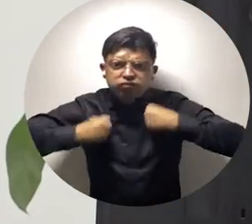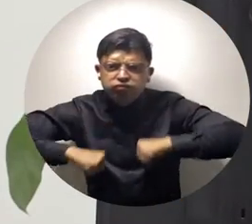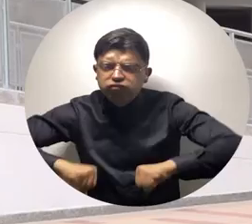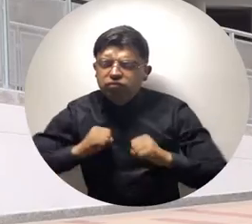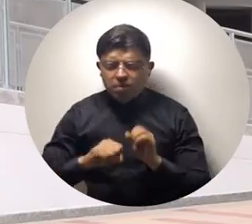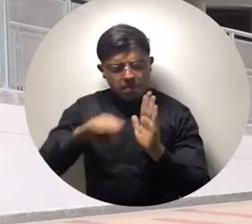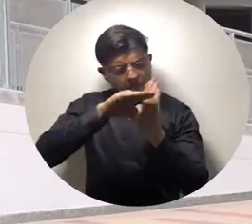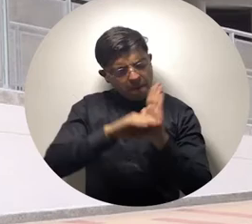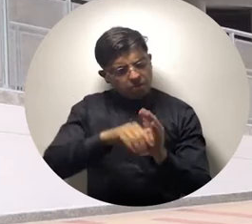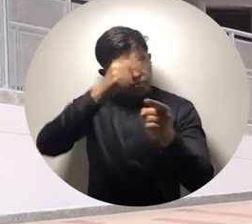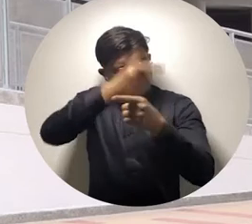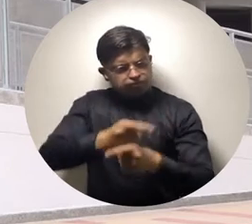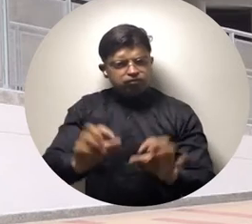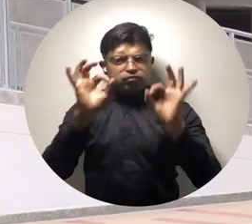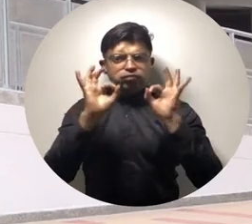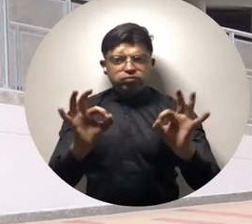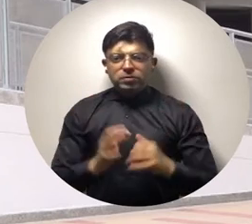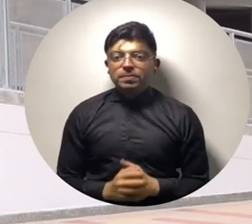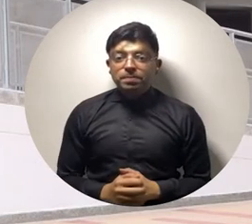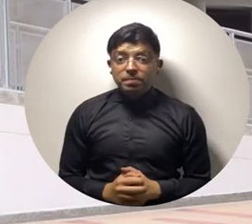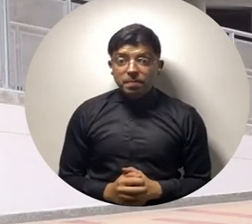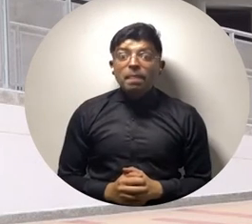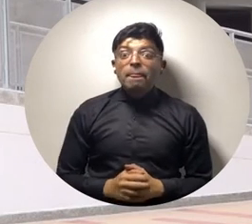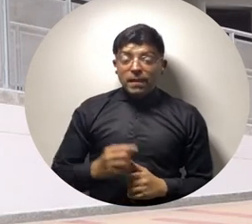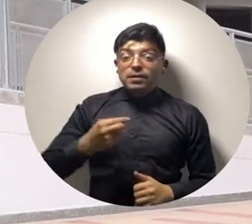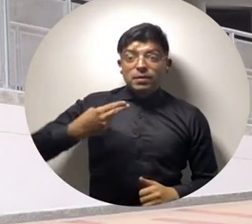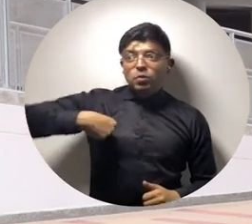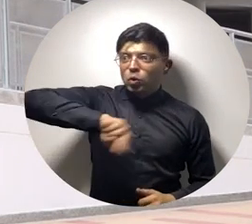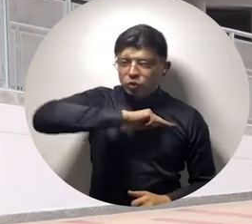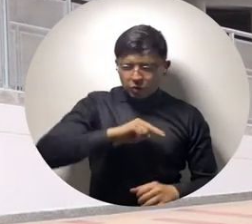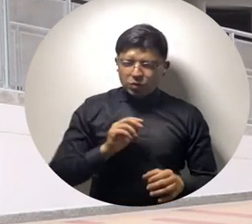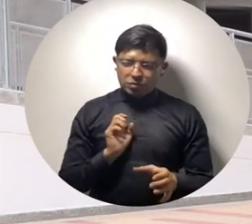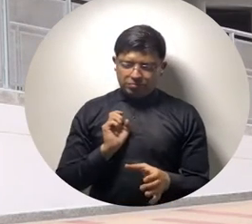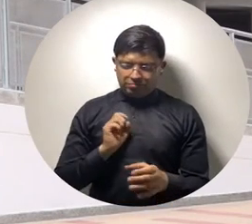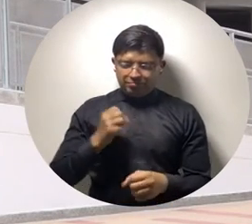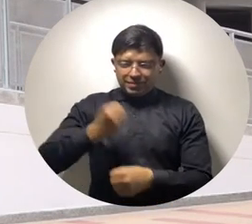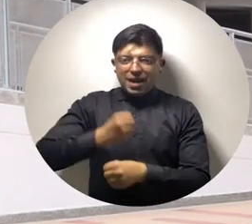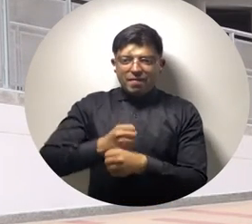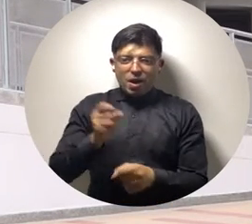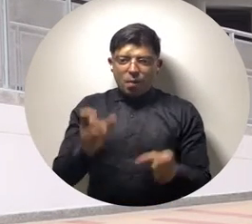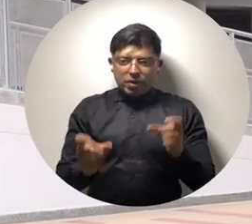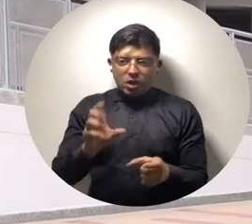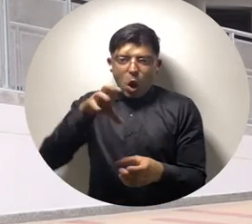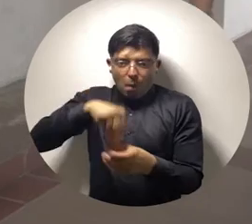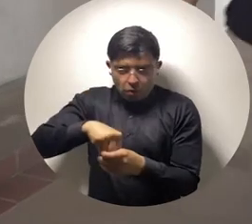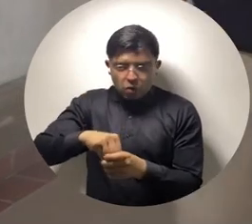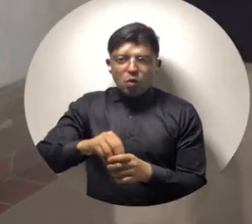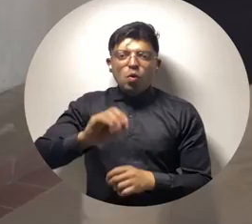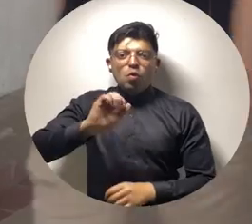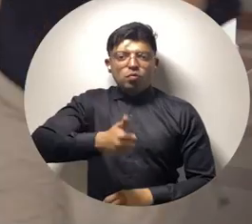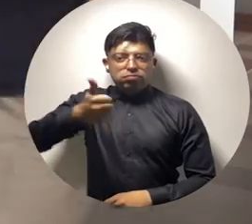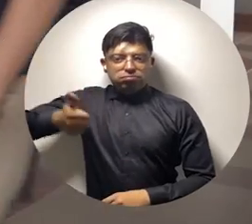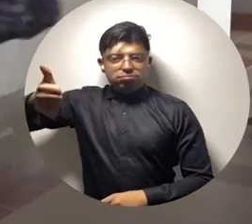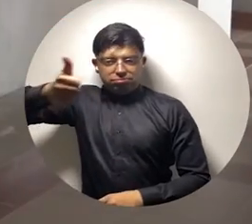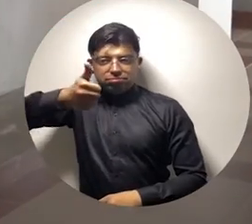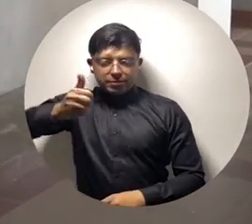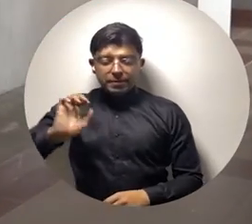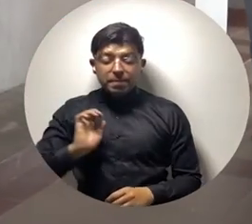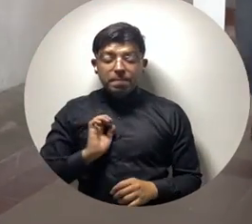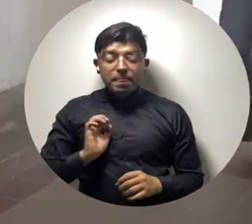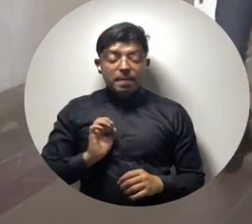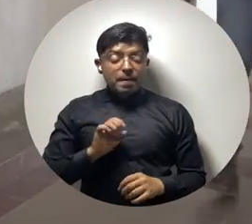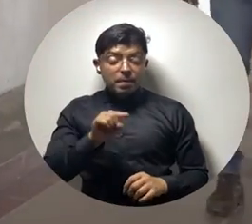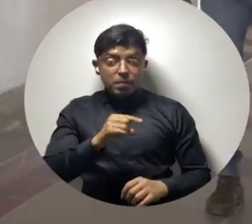garantías. Nosotros como los contratistas, nosotros como consejeros dispuestos a ayudar, a cooperar, la